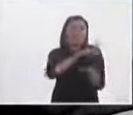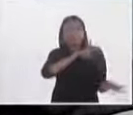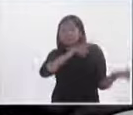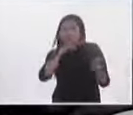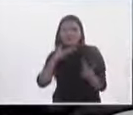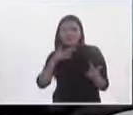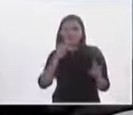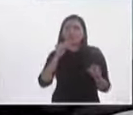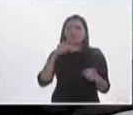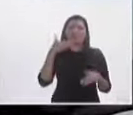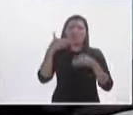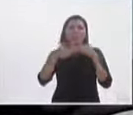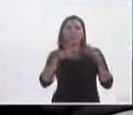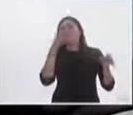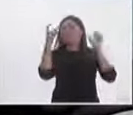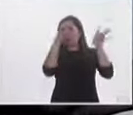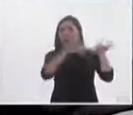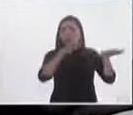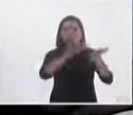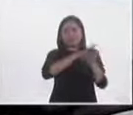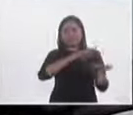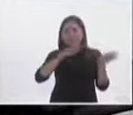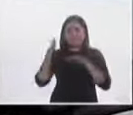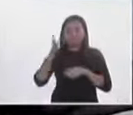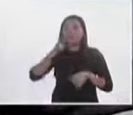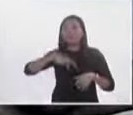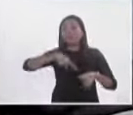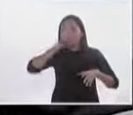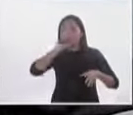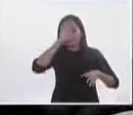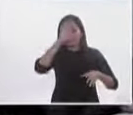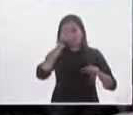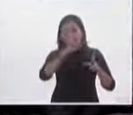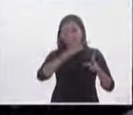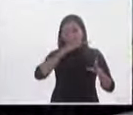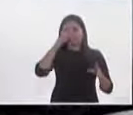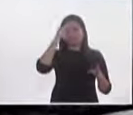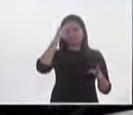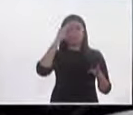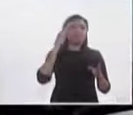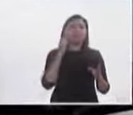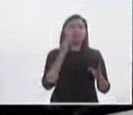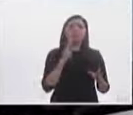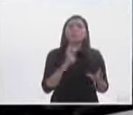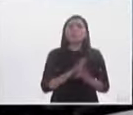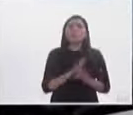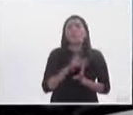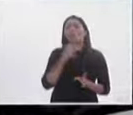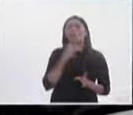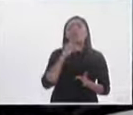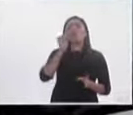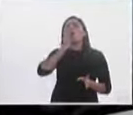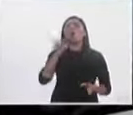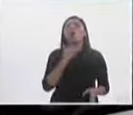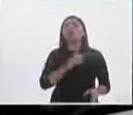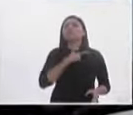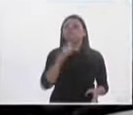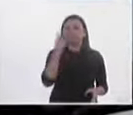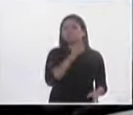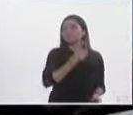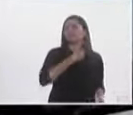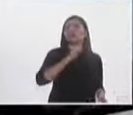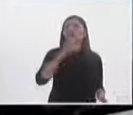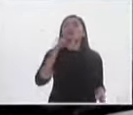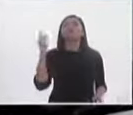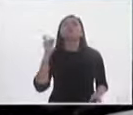política de una elección a otra pero eso no implica que sean más racionales que otros obedece a otras causas a esas otras causas